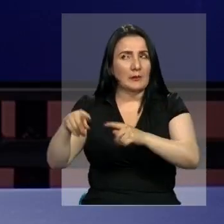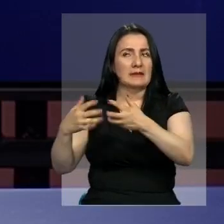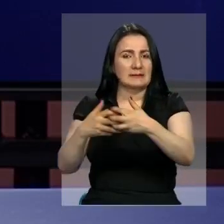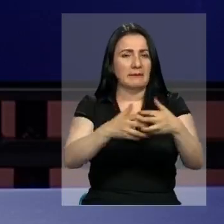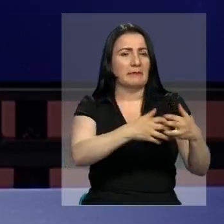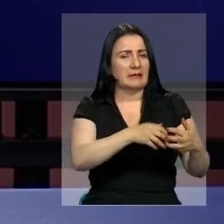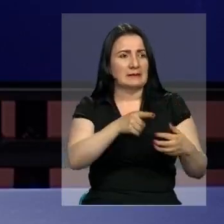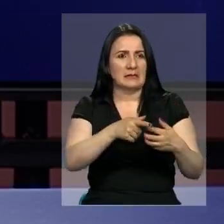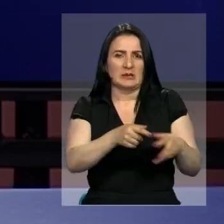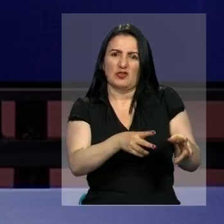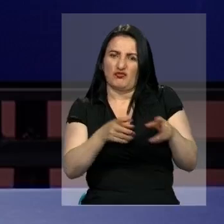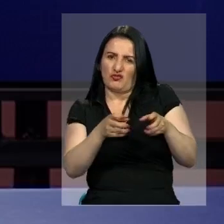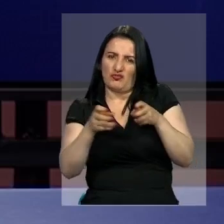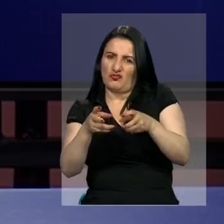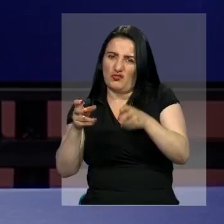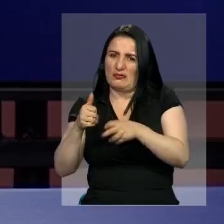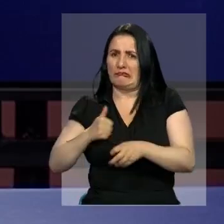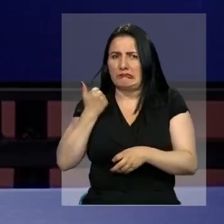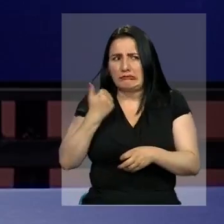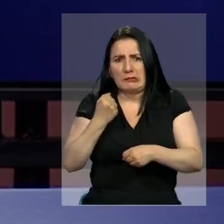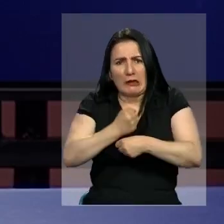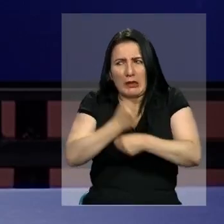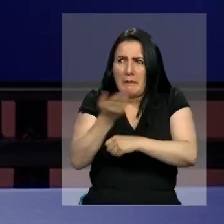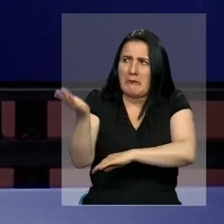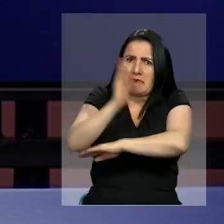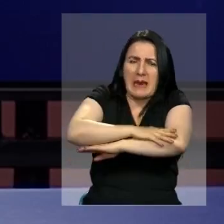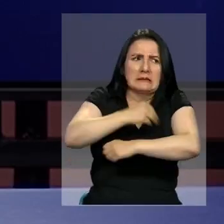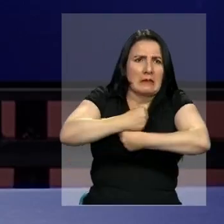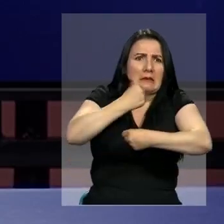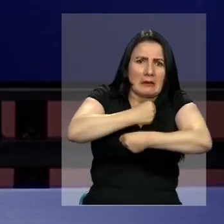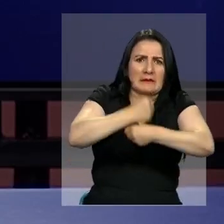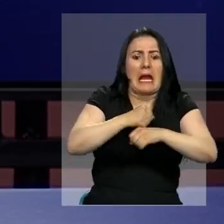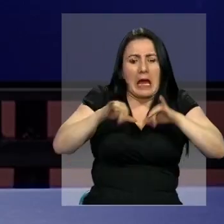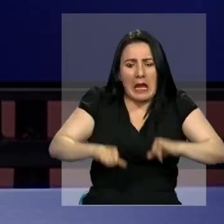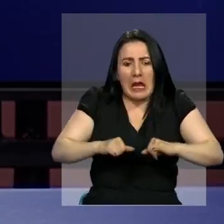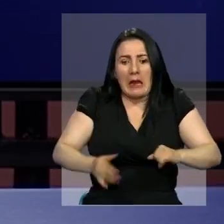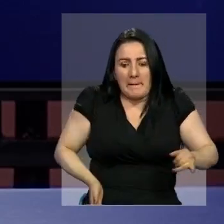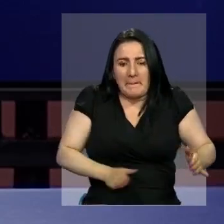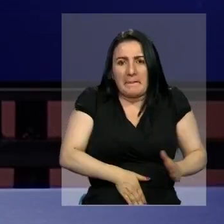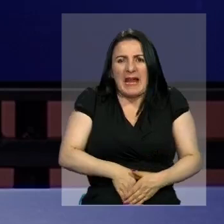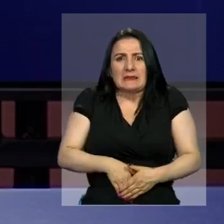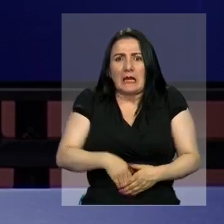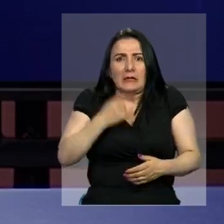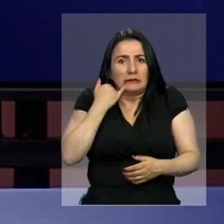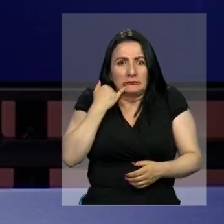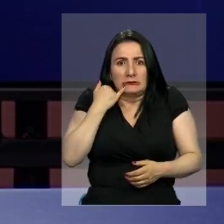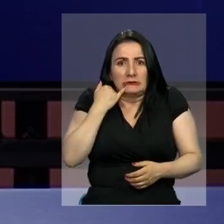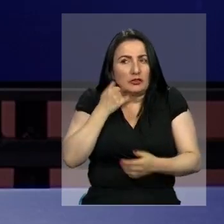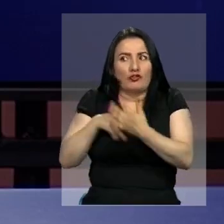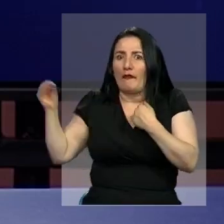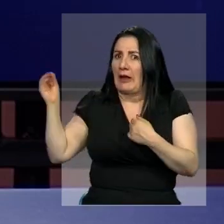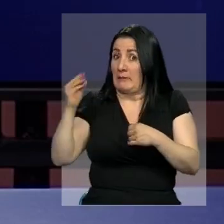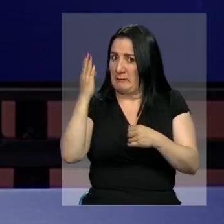están explotando a sus trabajadores, incluso haciendo que sus trabajadoras vayan en pañal para poder trabajar sin ir al baño.